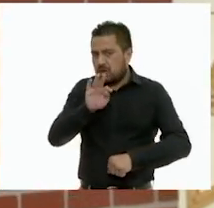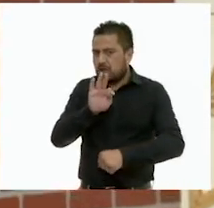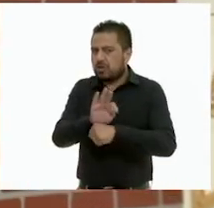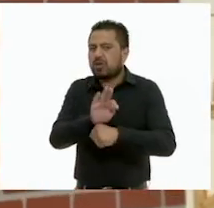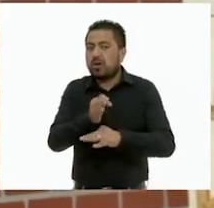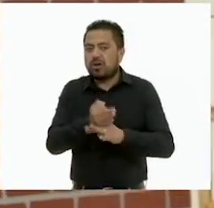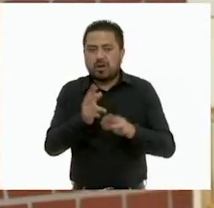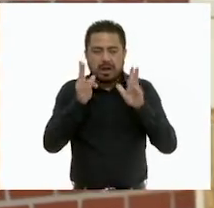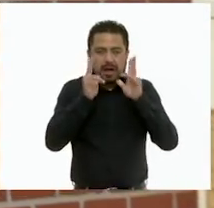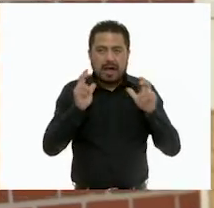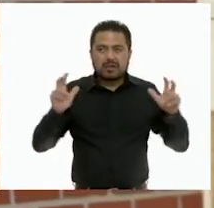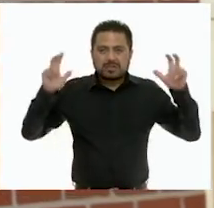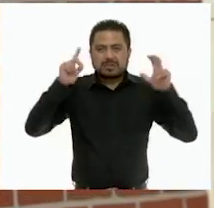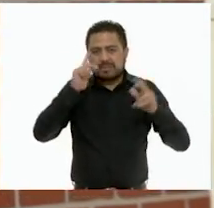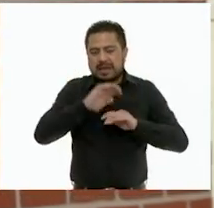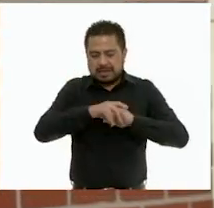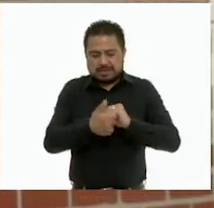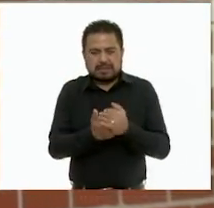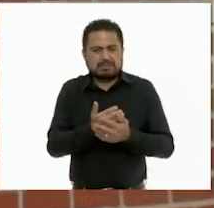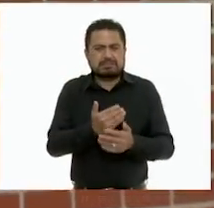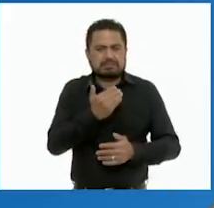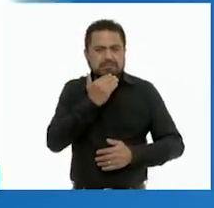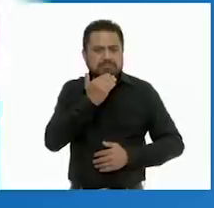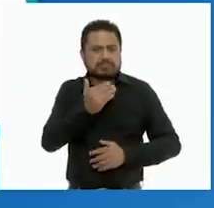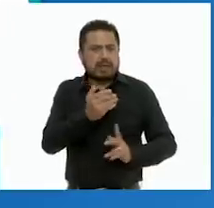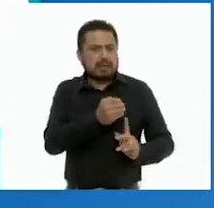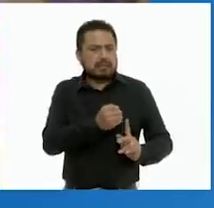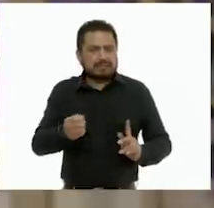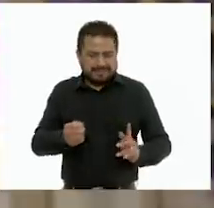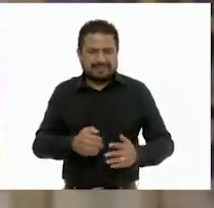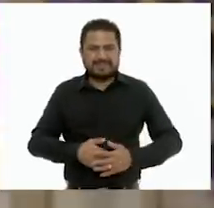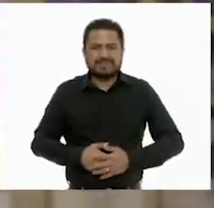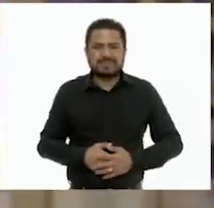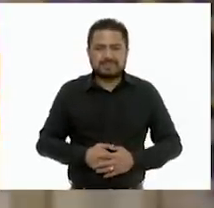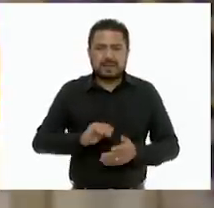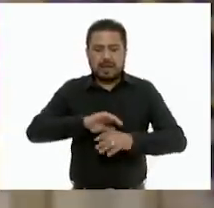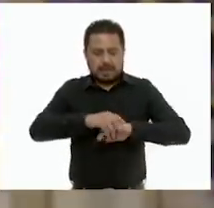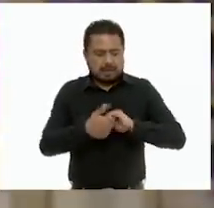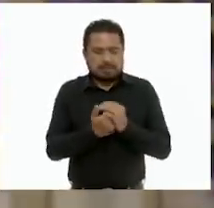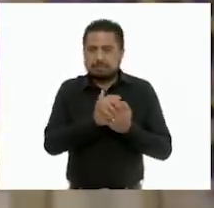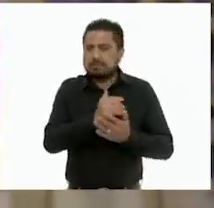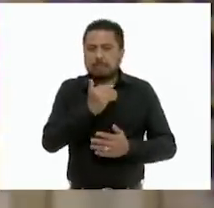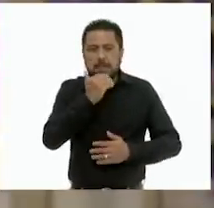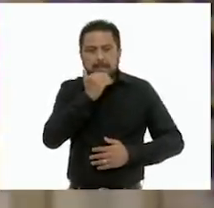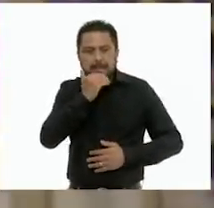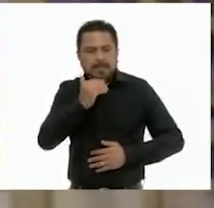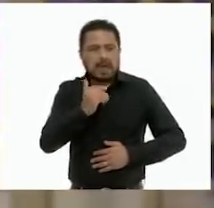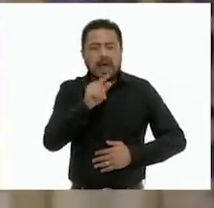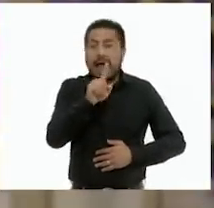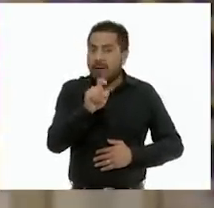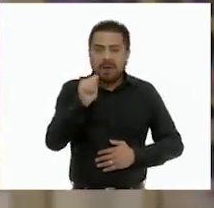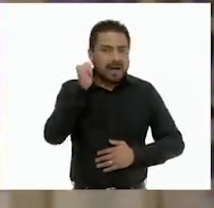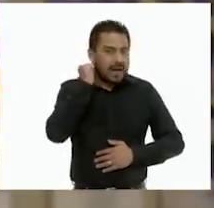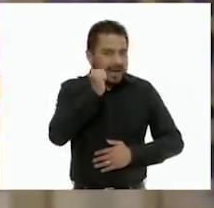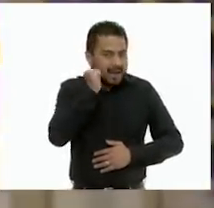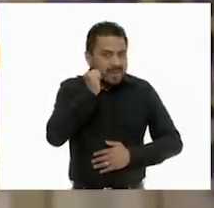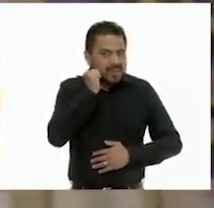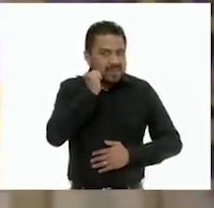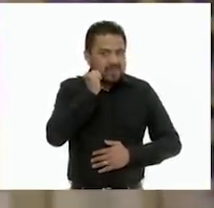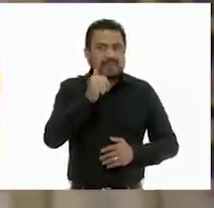listo para lavar nuestras manos correctamente. Lava muy bien tus manos con agua y con jabón.